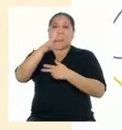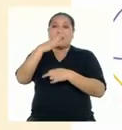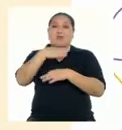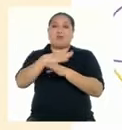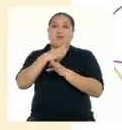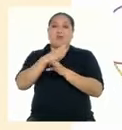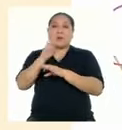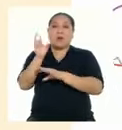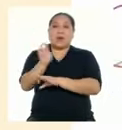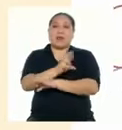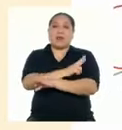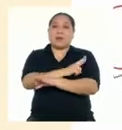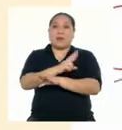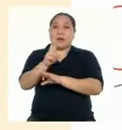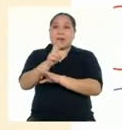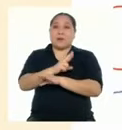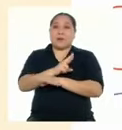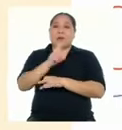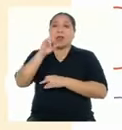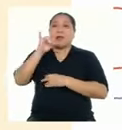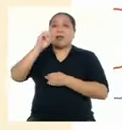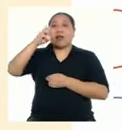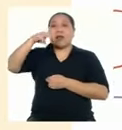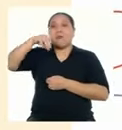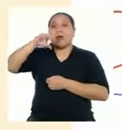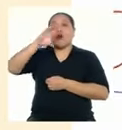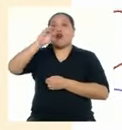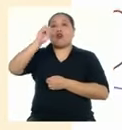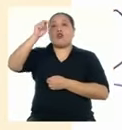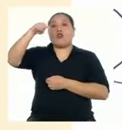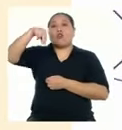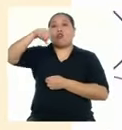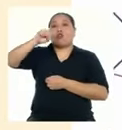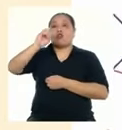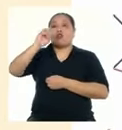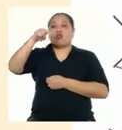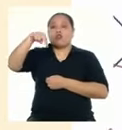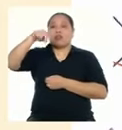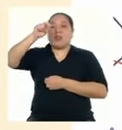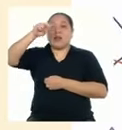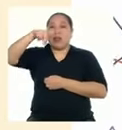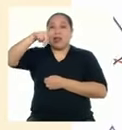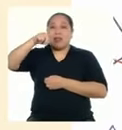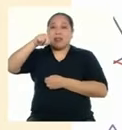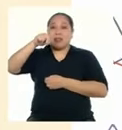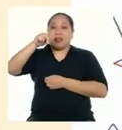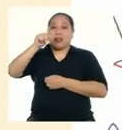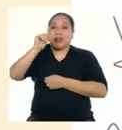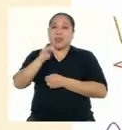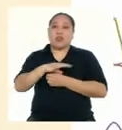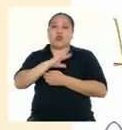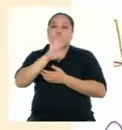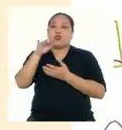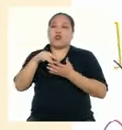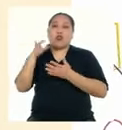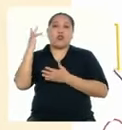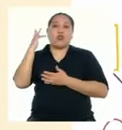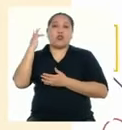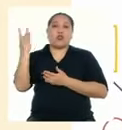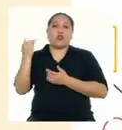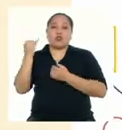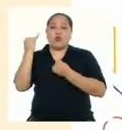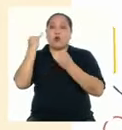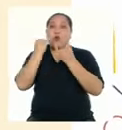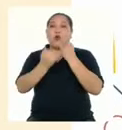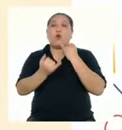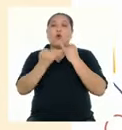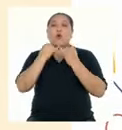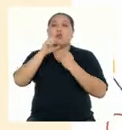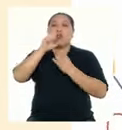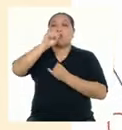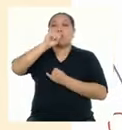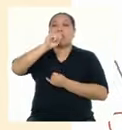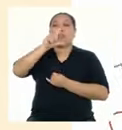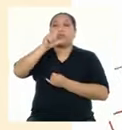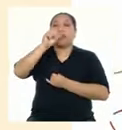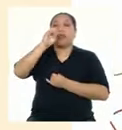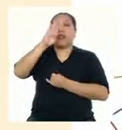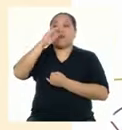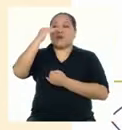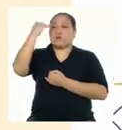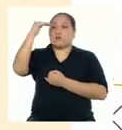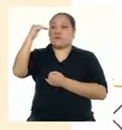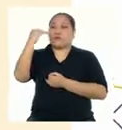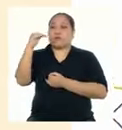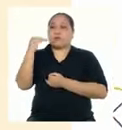rima La rima consonante Ocurre cuando coinciden todos los sonidos a partir de la última sílaba